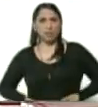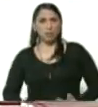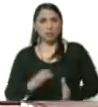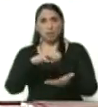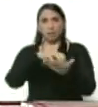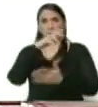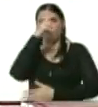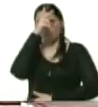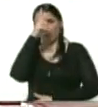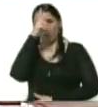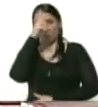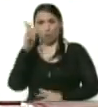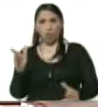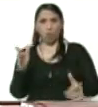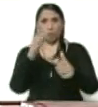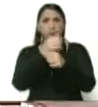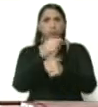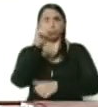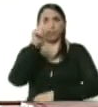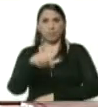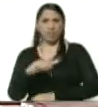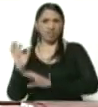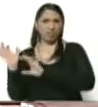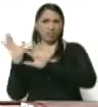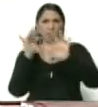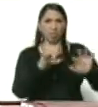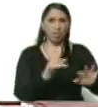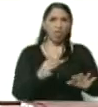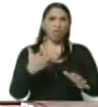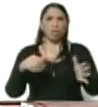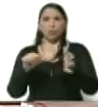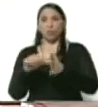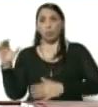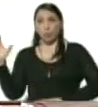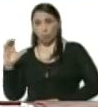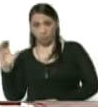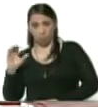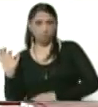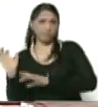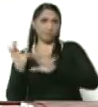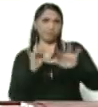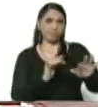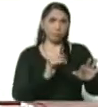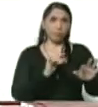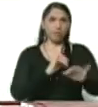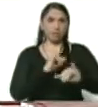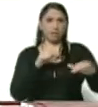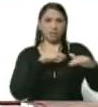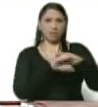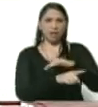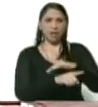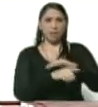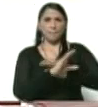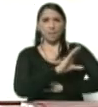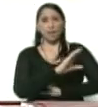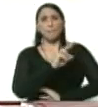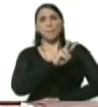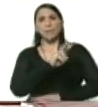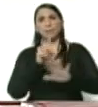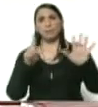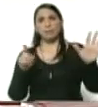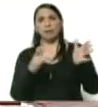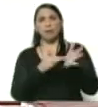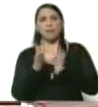Está captado procedente también de Bogotá, Colombia. Y tuvo fecha de entrada al país el 26 de abril